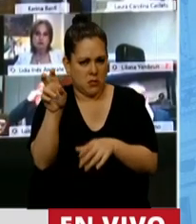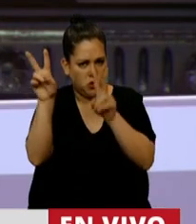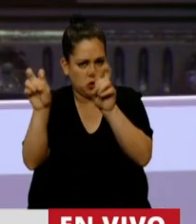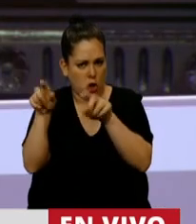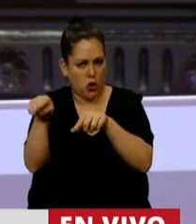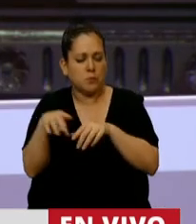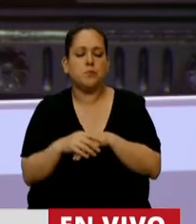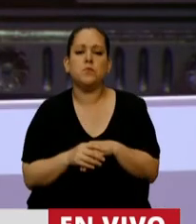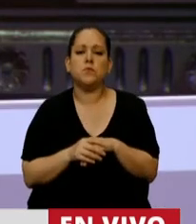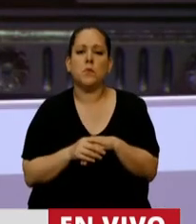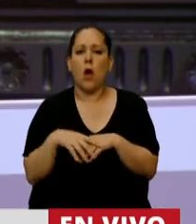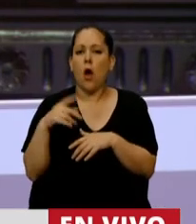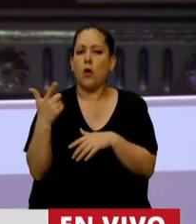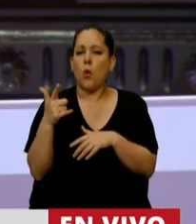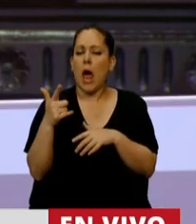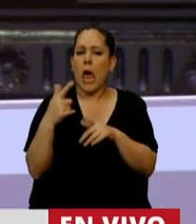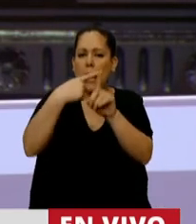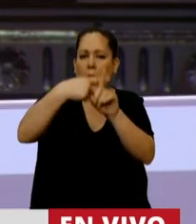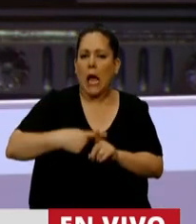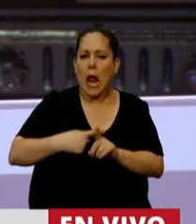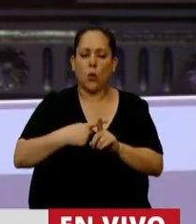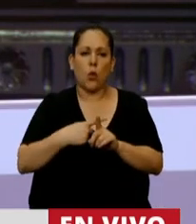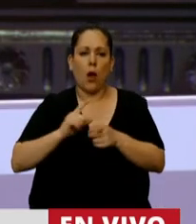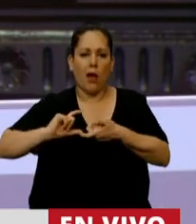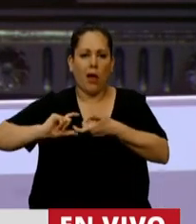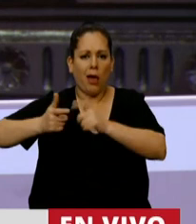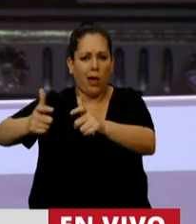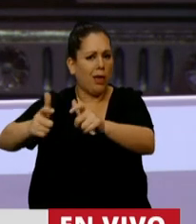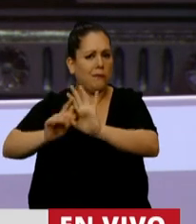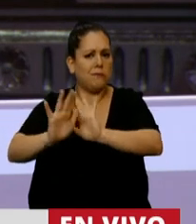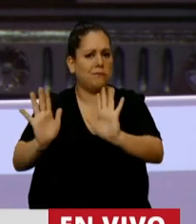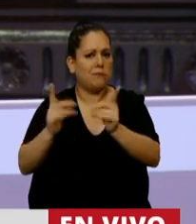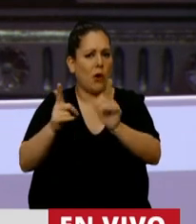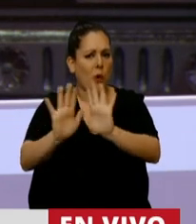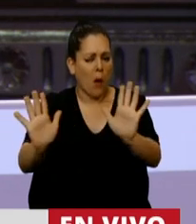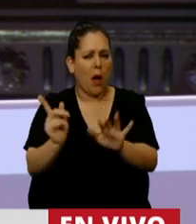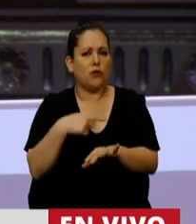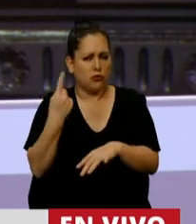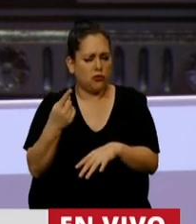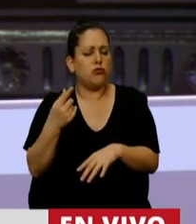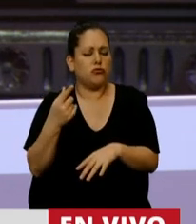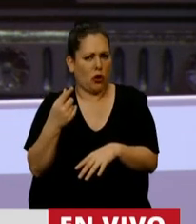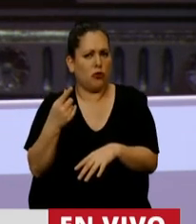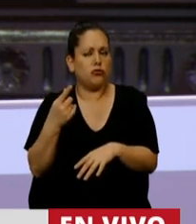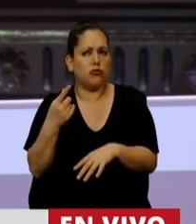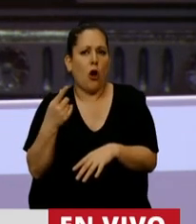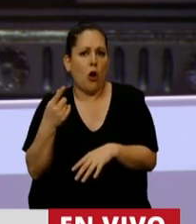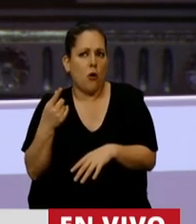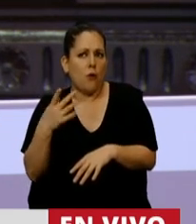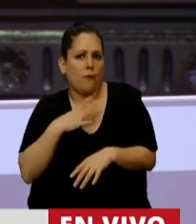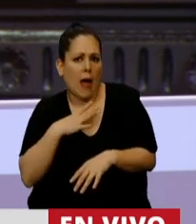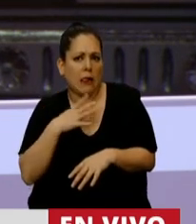No hay cálculos para una fórmula de movilidad que tampoco todavía la conocemos, no sea todavía siquiera